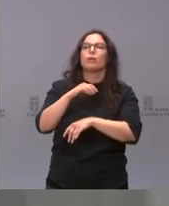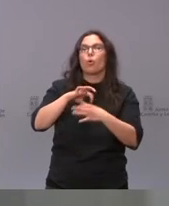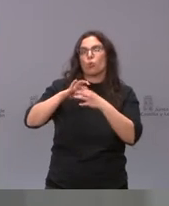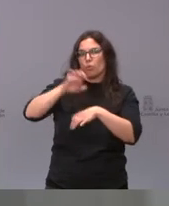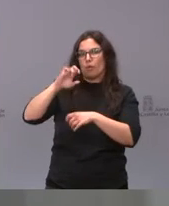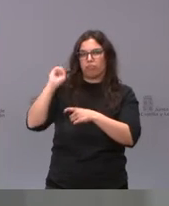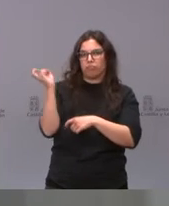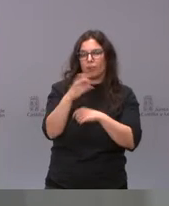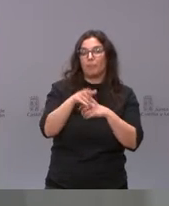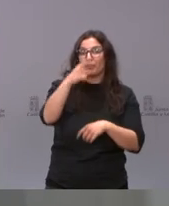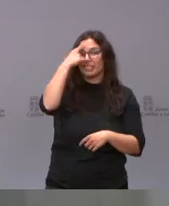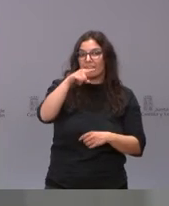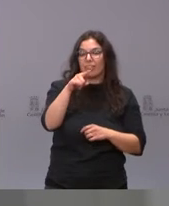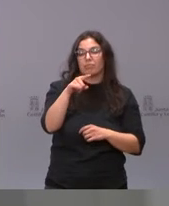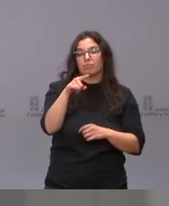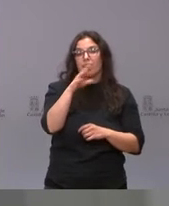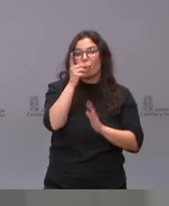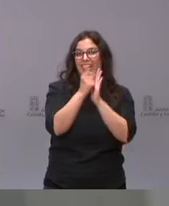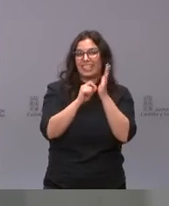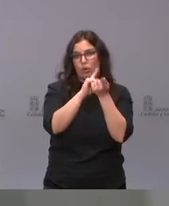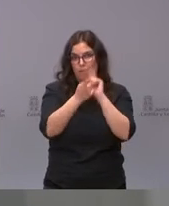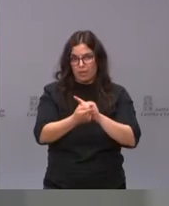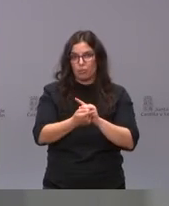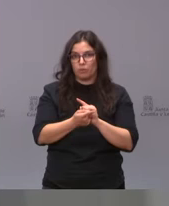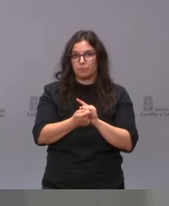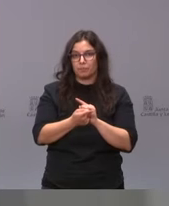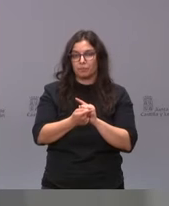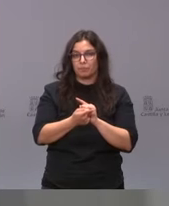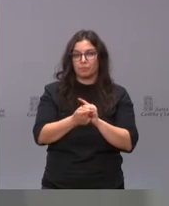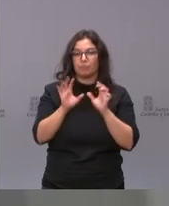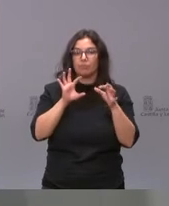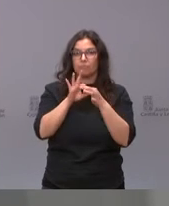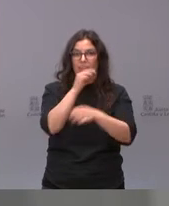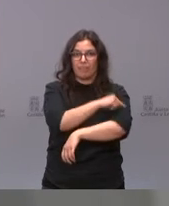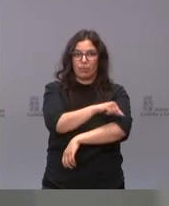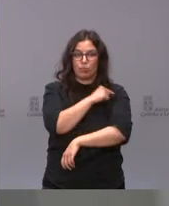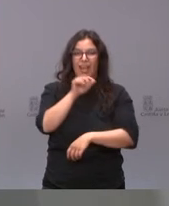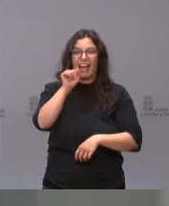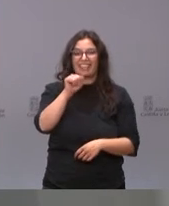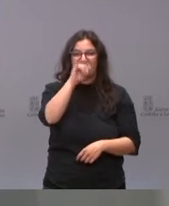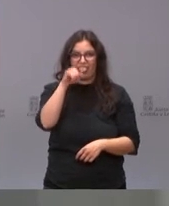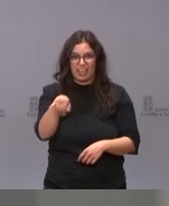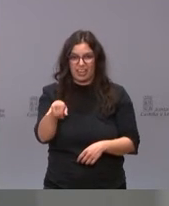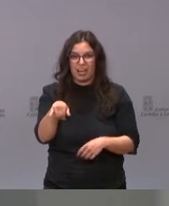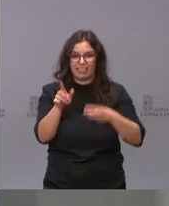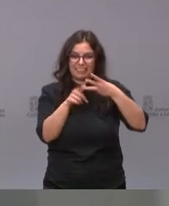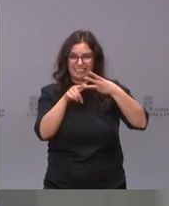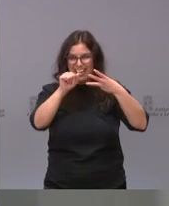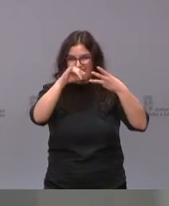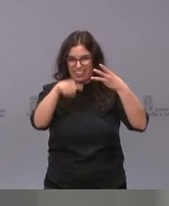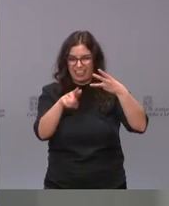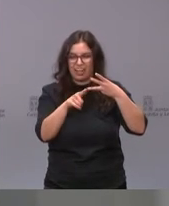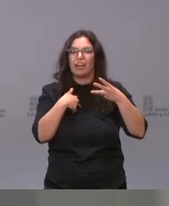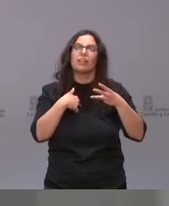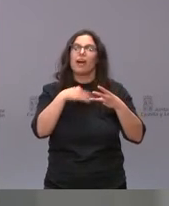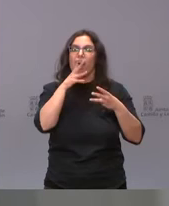que se ha cambiado a las indicaciones de la vacunación con AstraZeneca? Se va a utilizar de